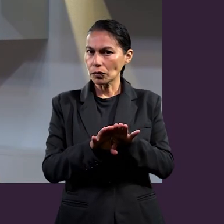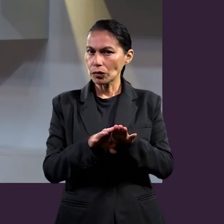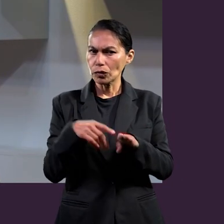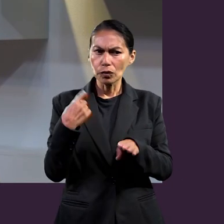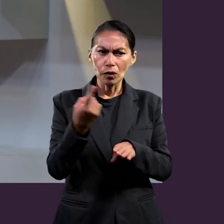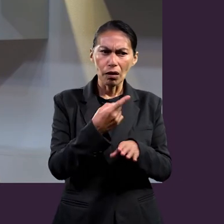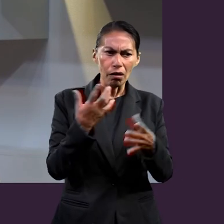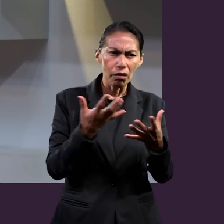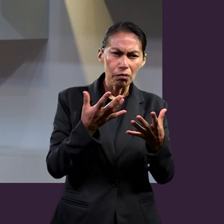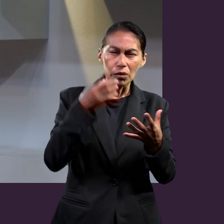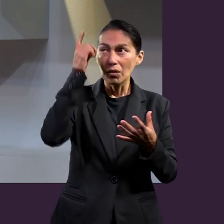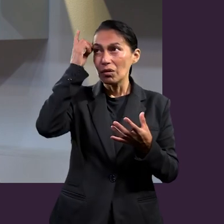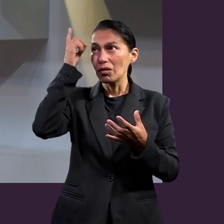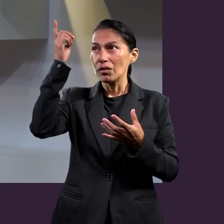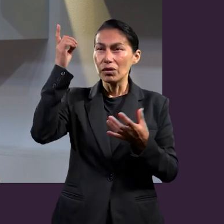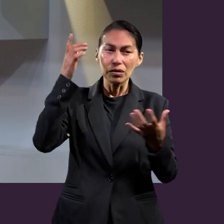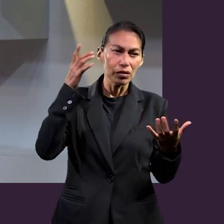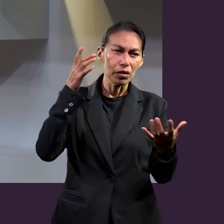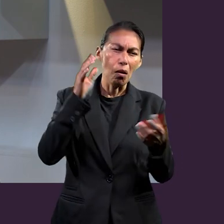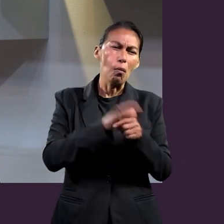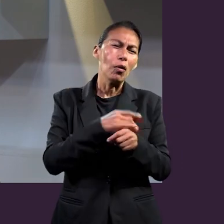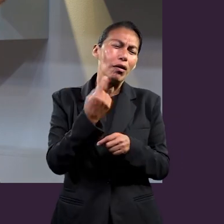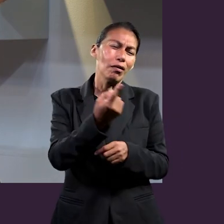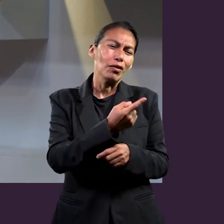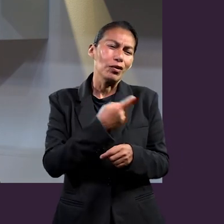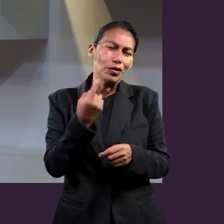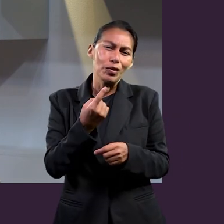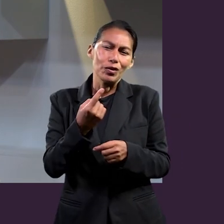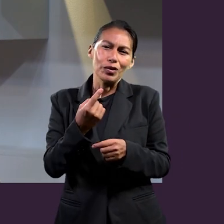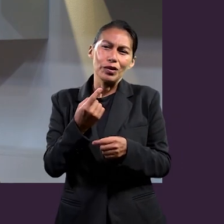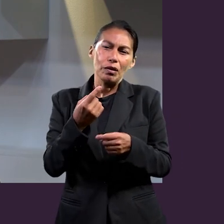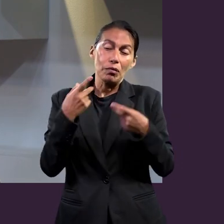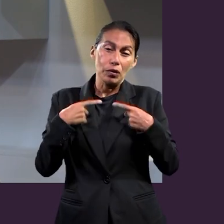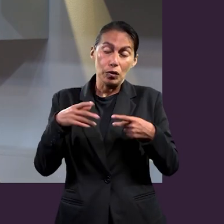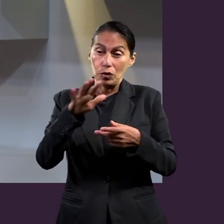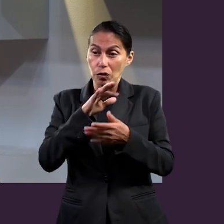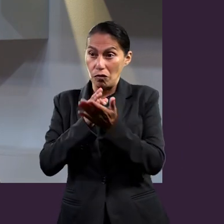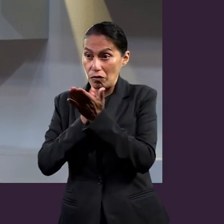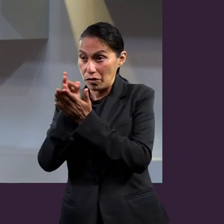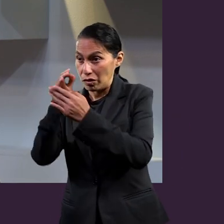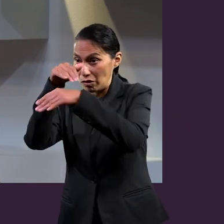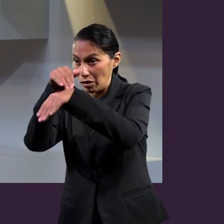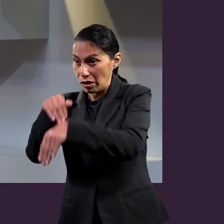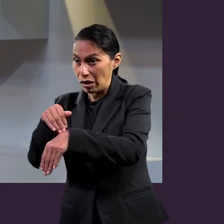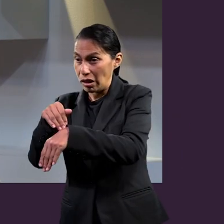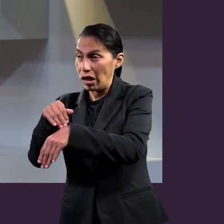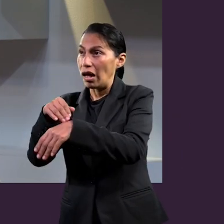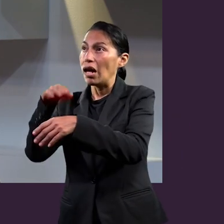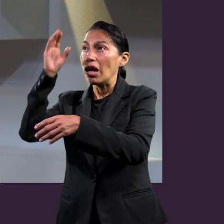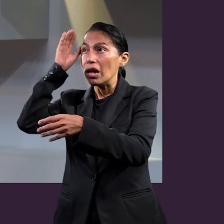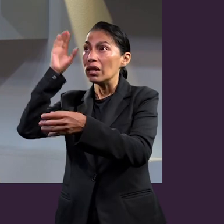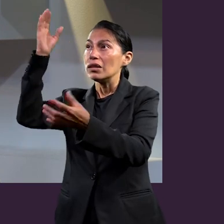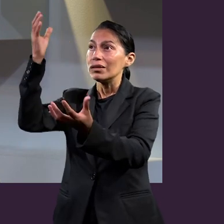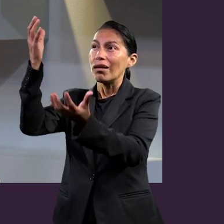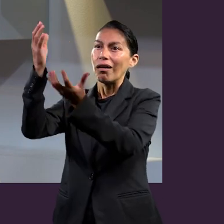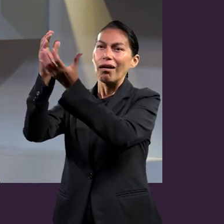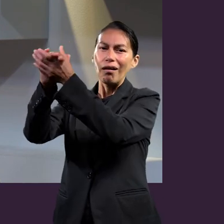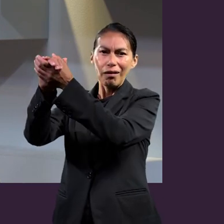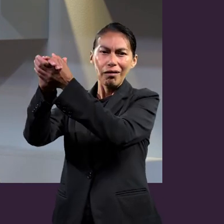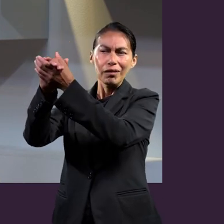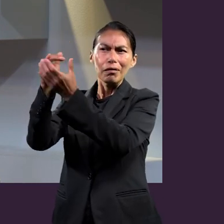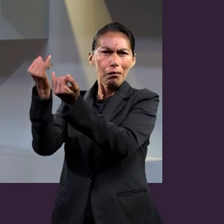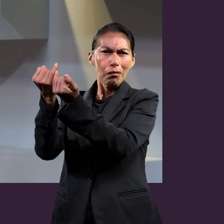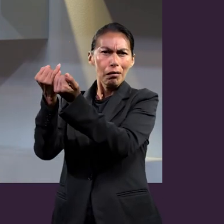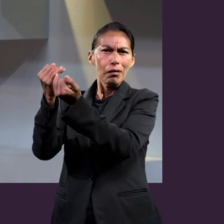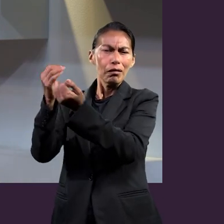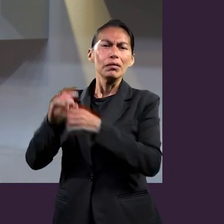otra manera, refleja nuestra conducta con Dios, porque de alguna manera todos estamos casados, por así decirlo, con Dios, y no buscar lo que